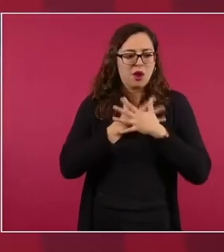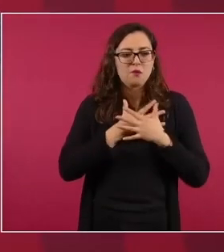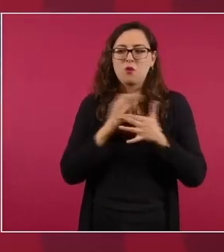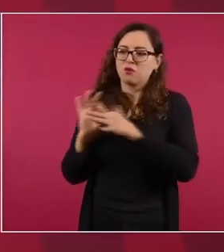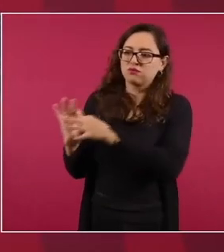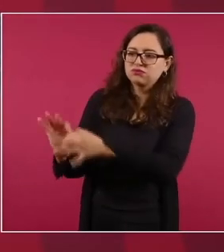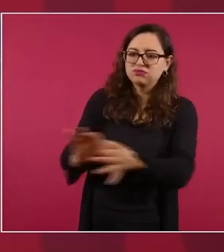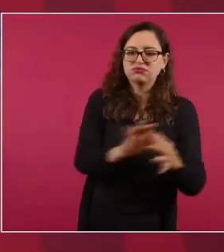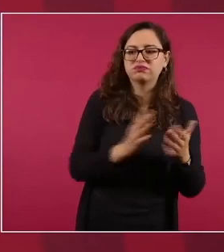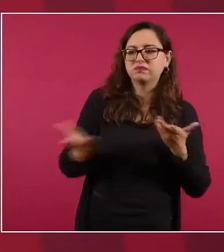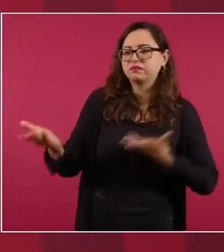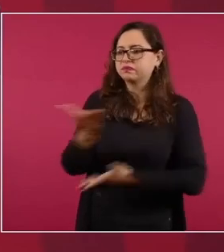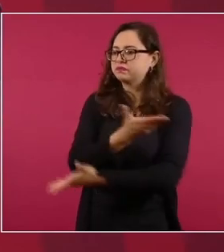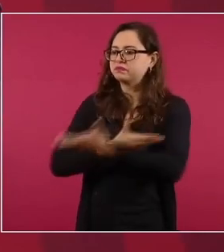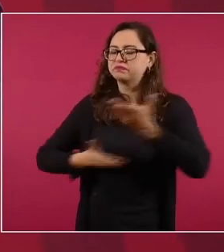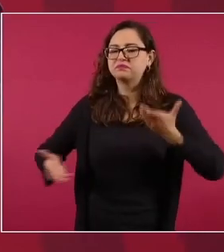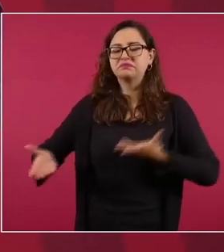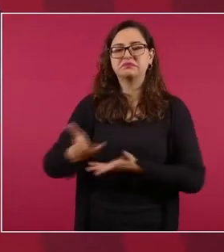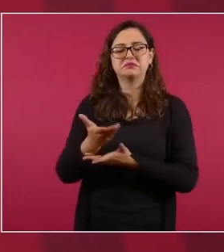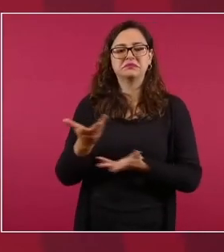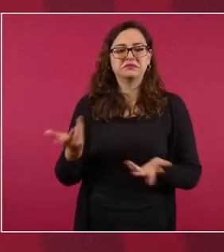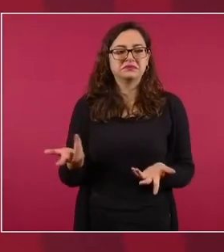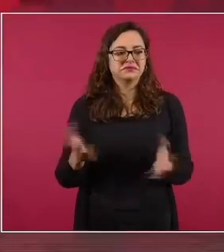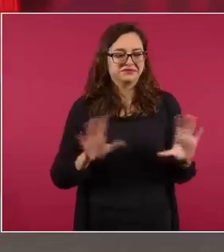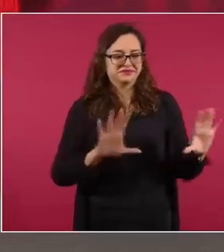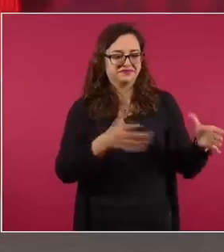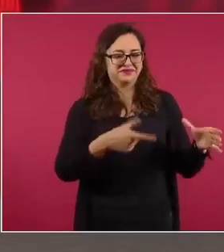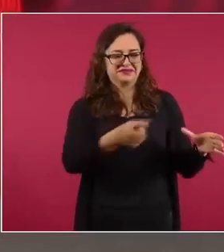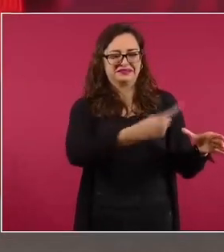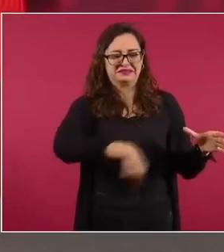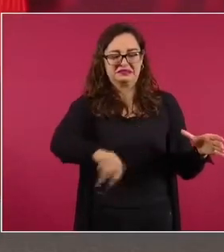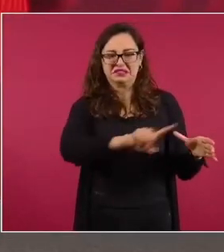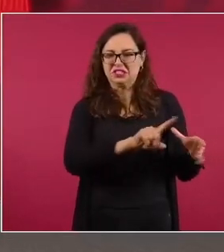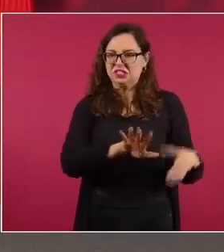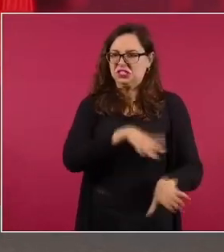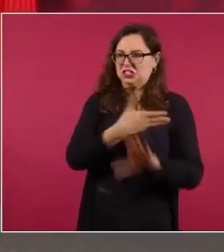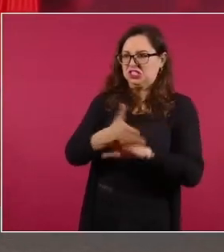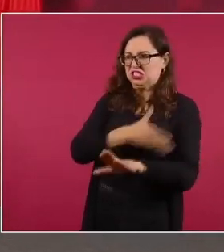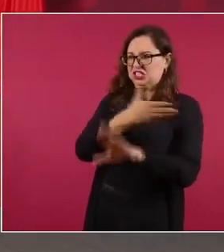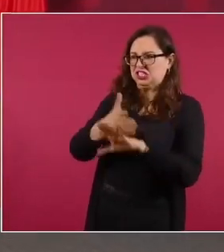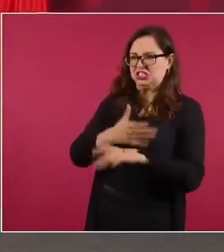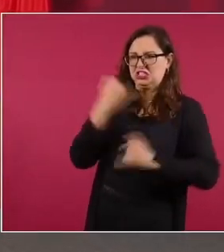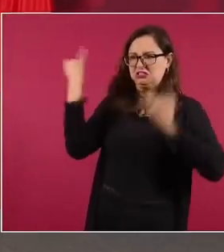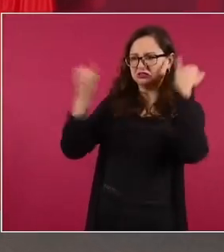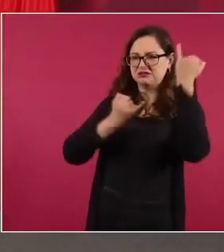Todas esas cosas resultan muy vulgares, bajas